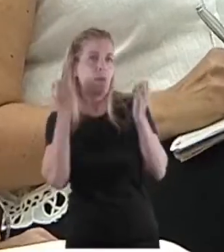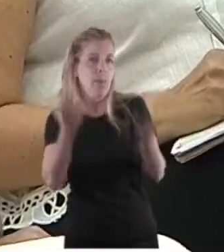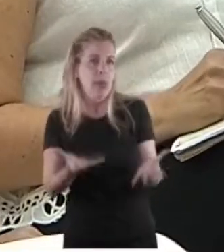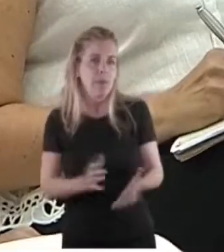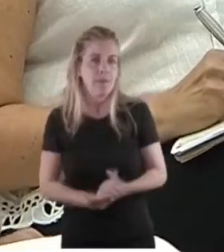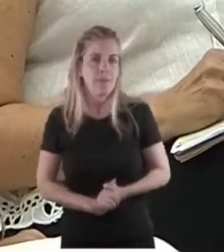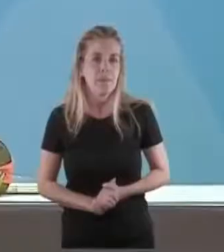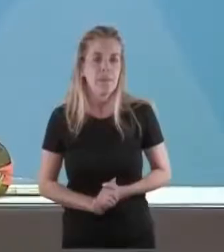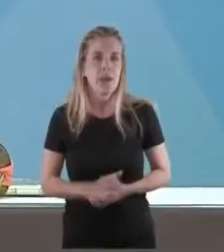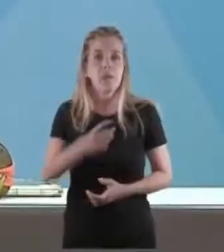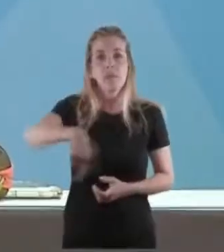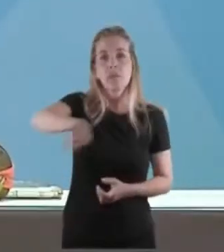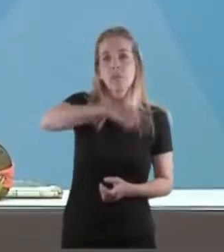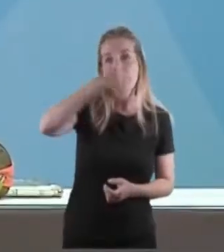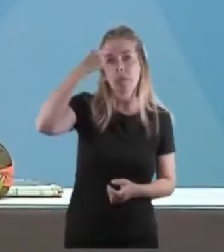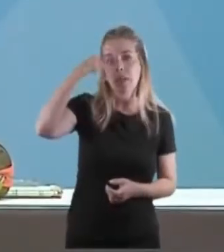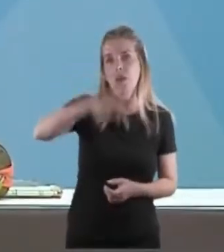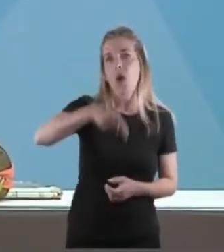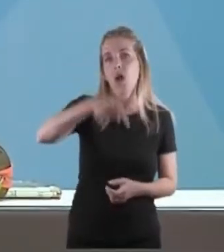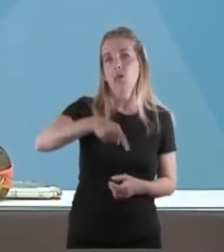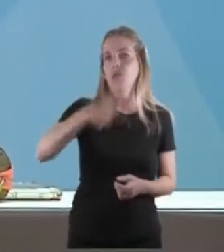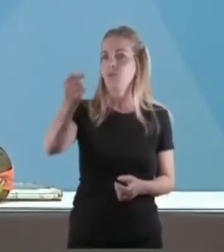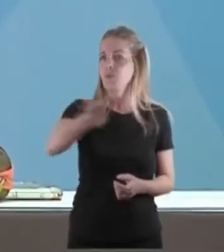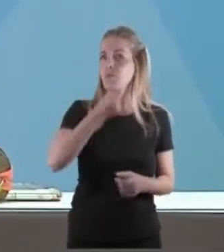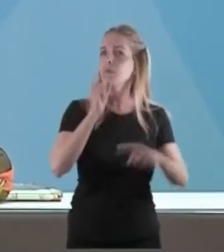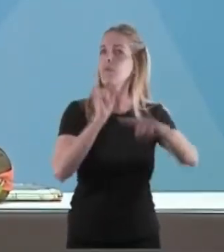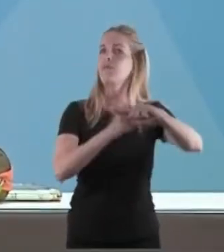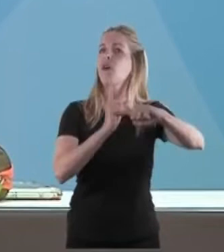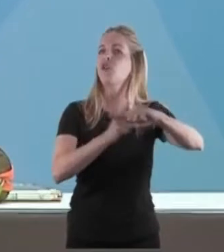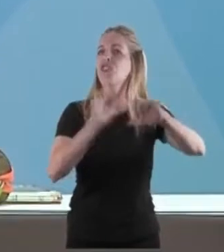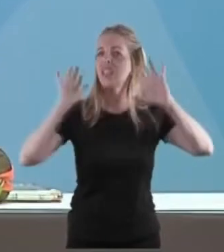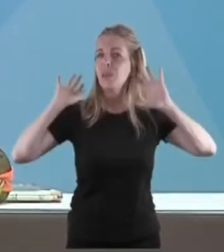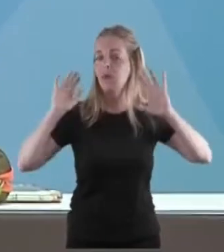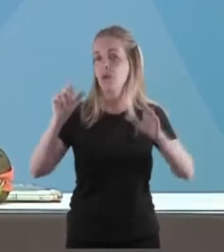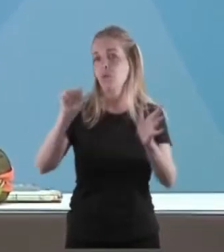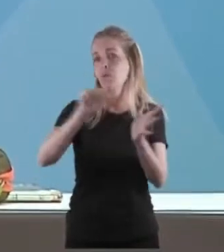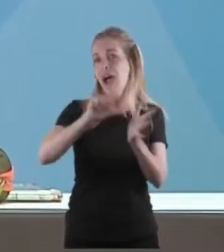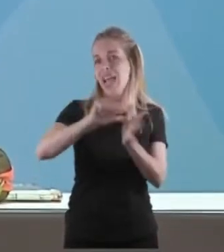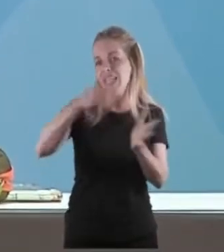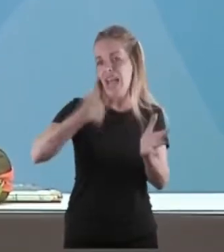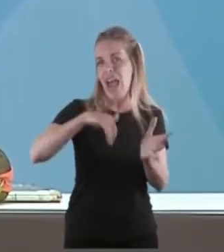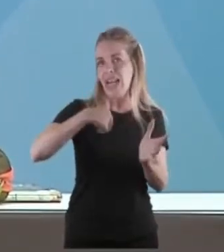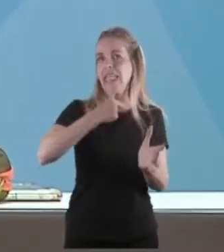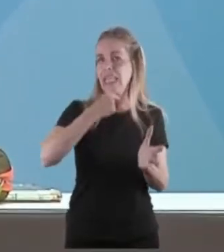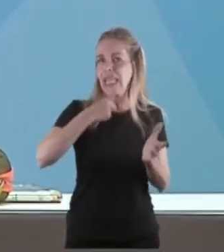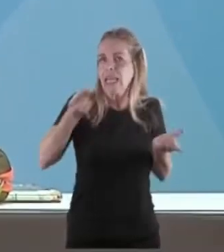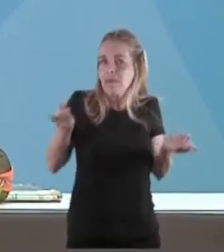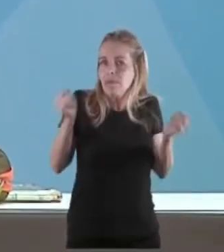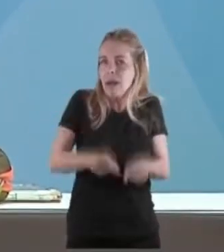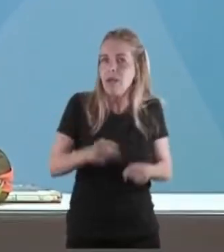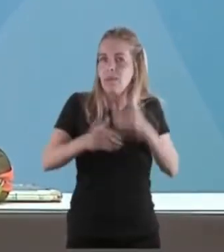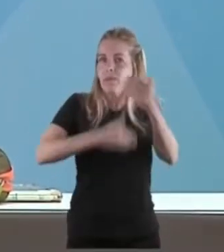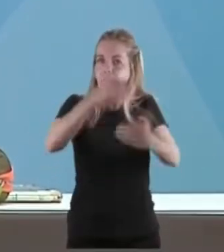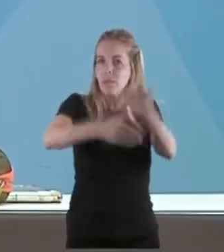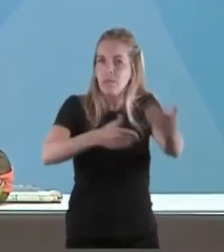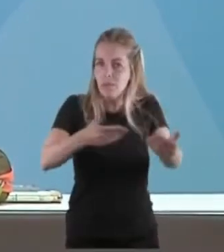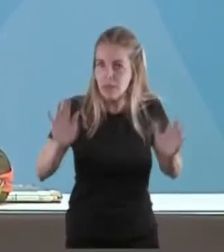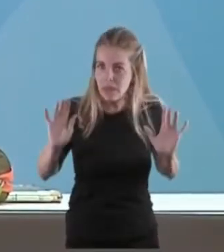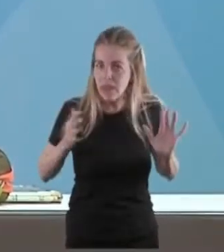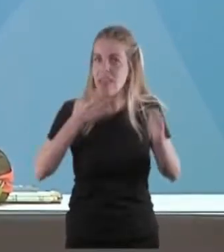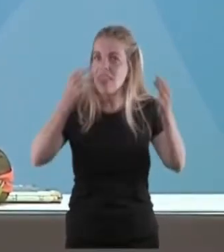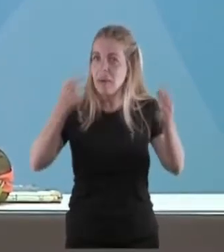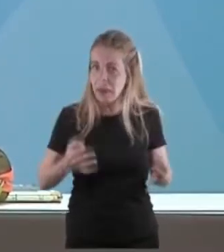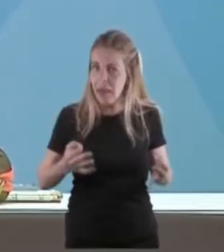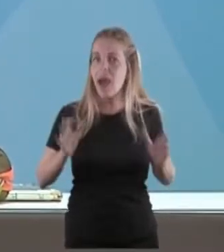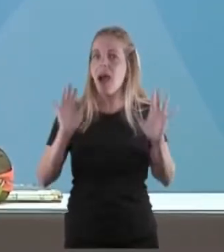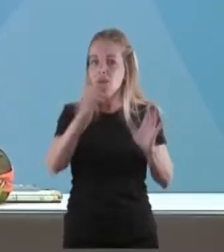Nos parece que es una señal muy clara de un país que quiere caminar un camino de recuperación, de reconstrucción. La verdad que